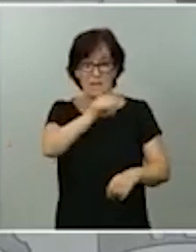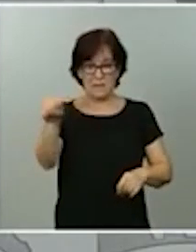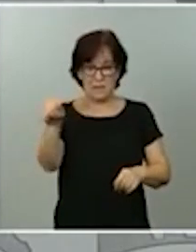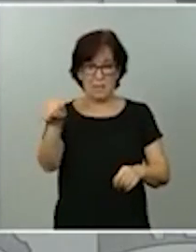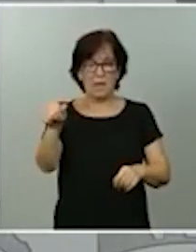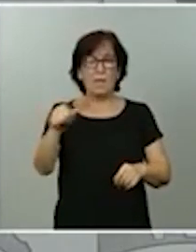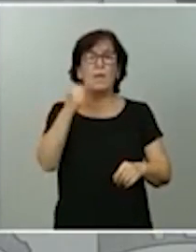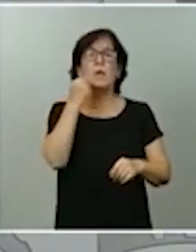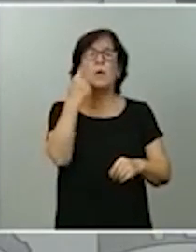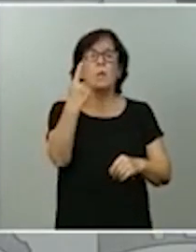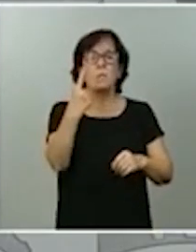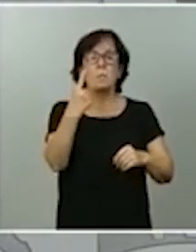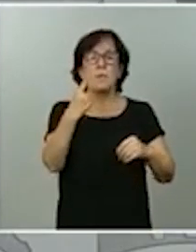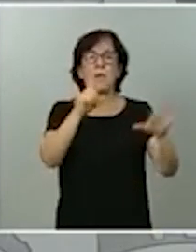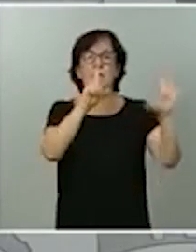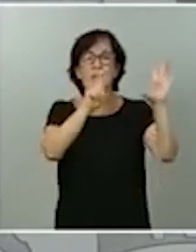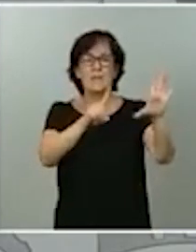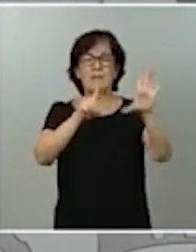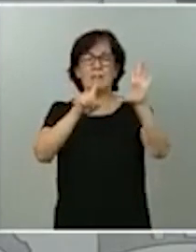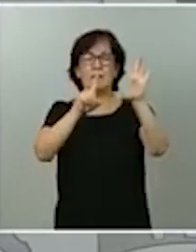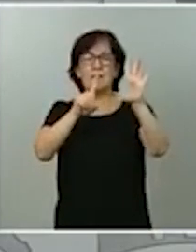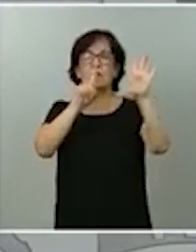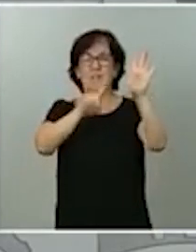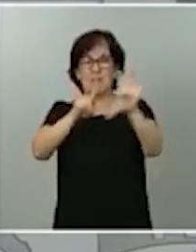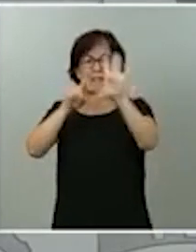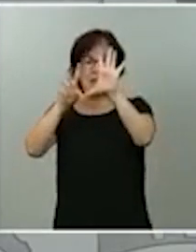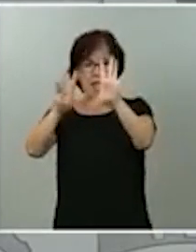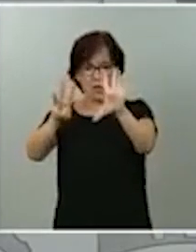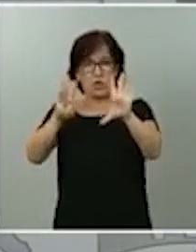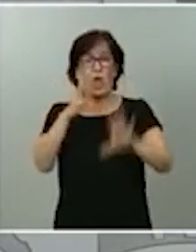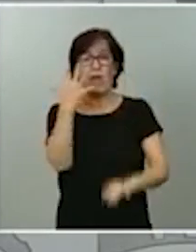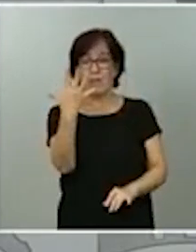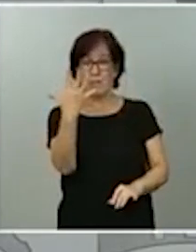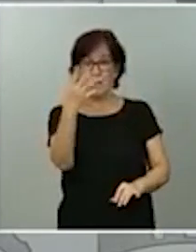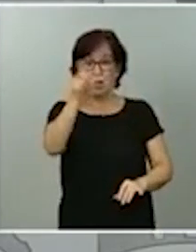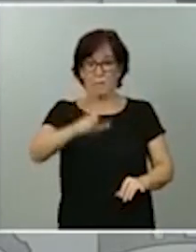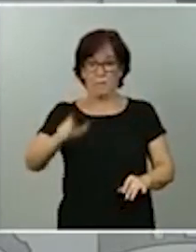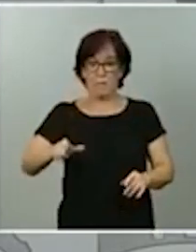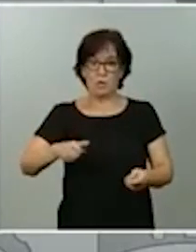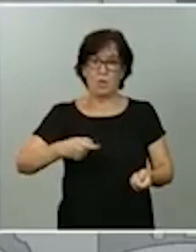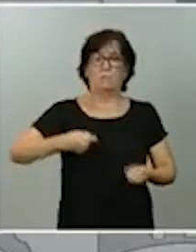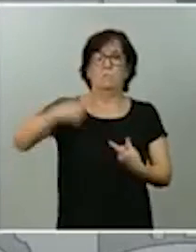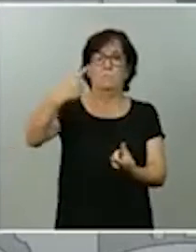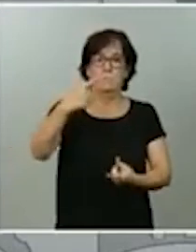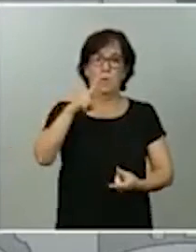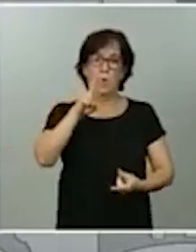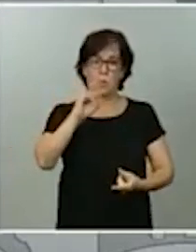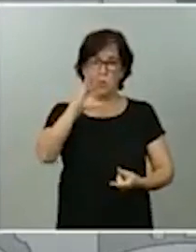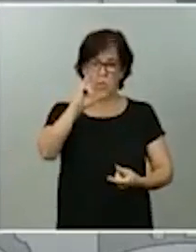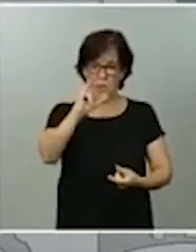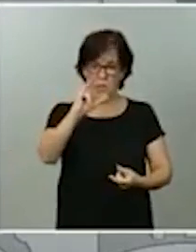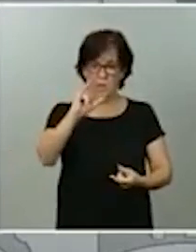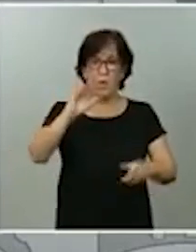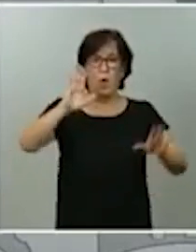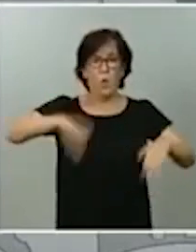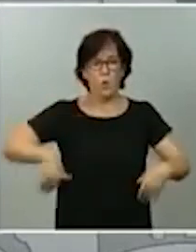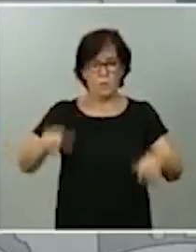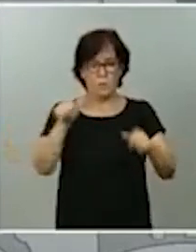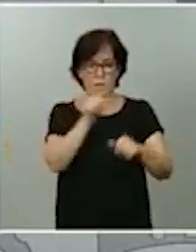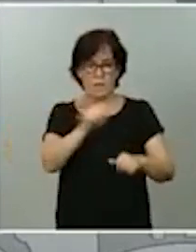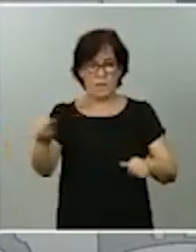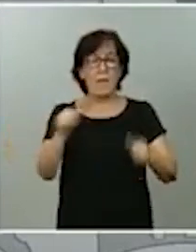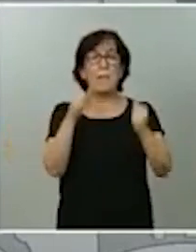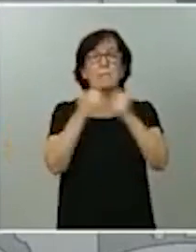.668. Cinco personas ingresaron en la UCI en la última semana y 29 personas